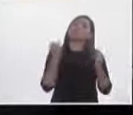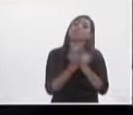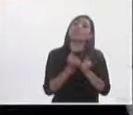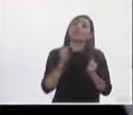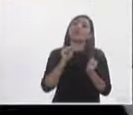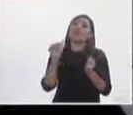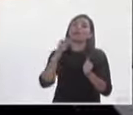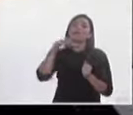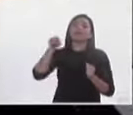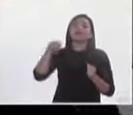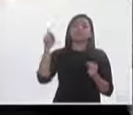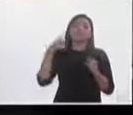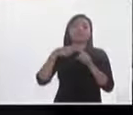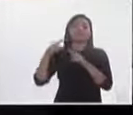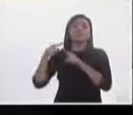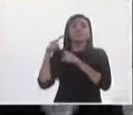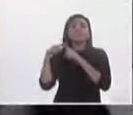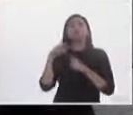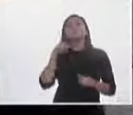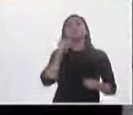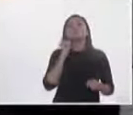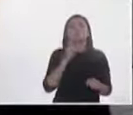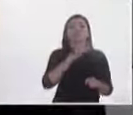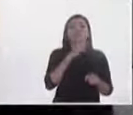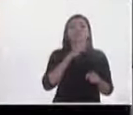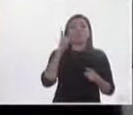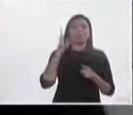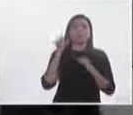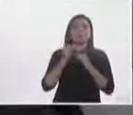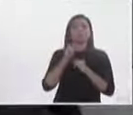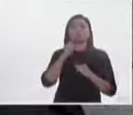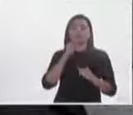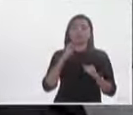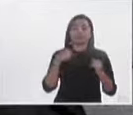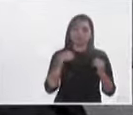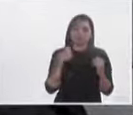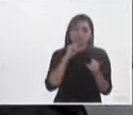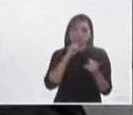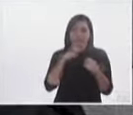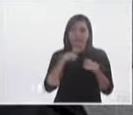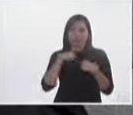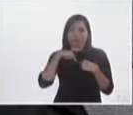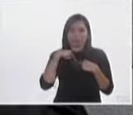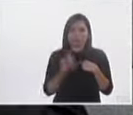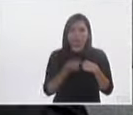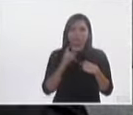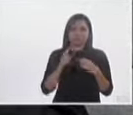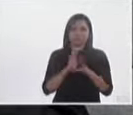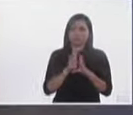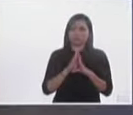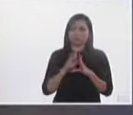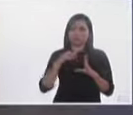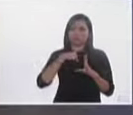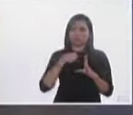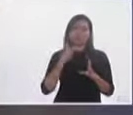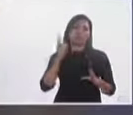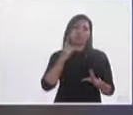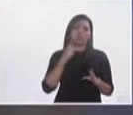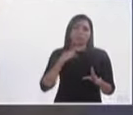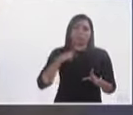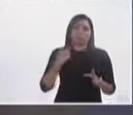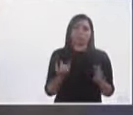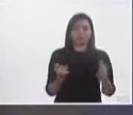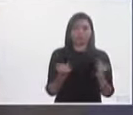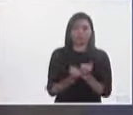de sus militantes mantengan sus partidos es una tesis y yo soy un funcionario de un partido político. Diputado, ¿por esto no abriría la puerta